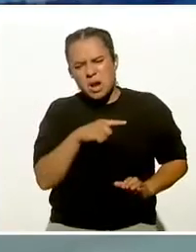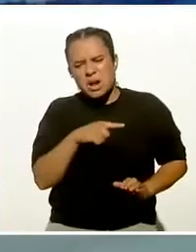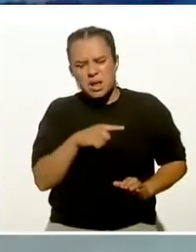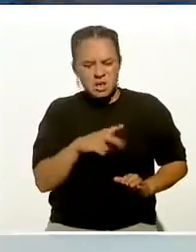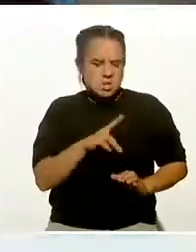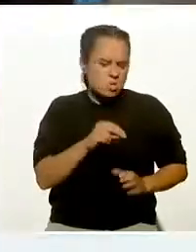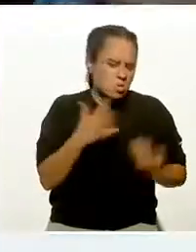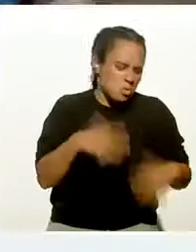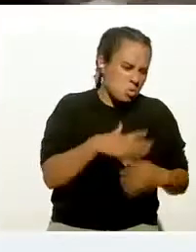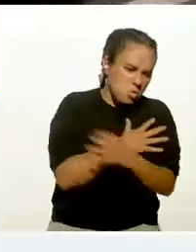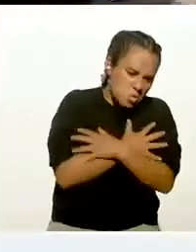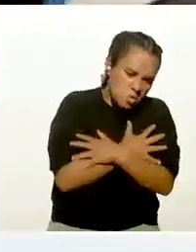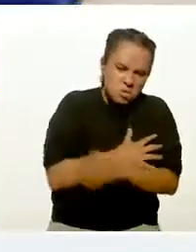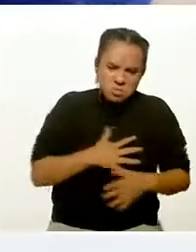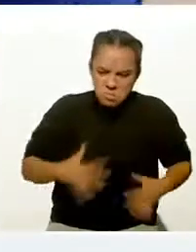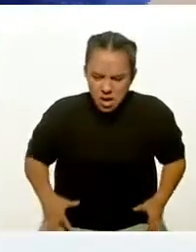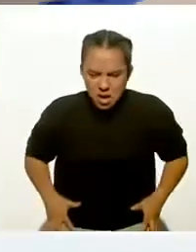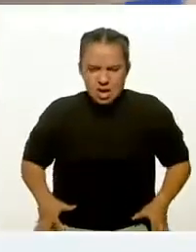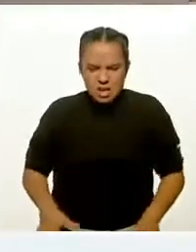músculos.